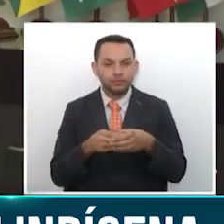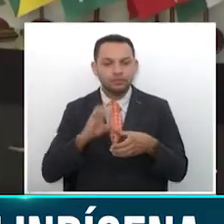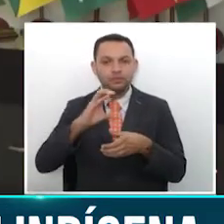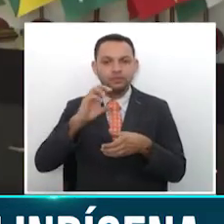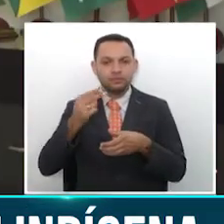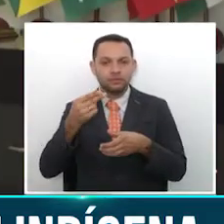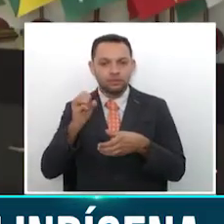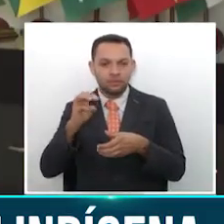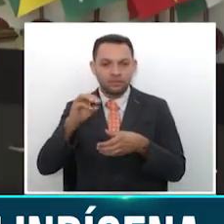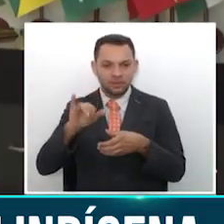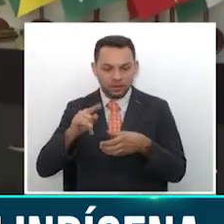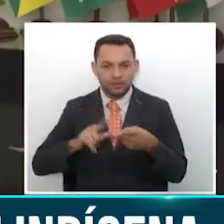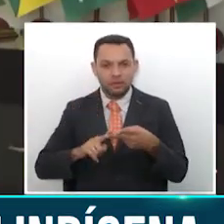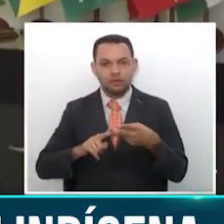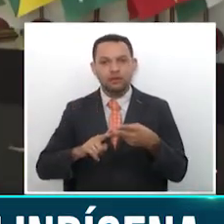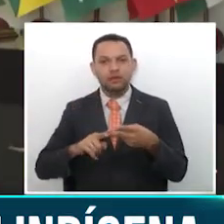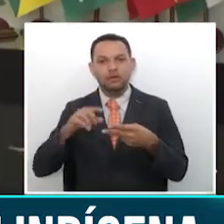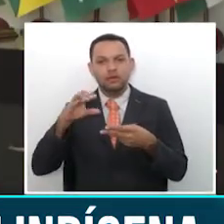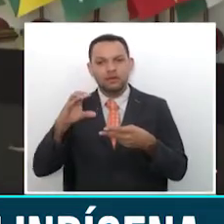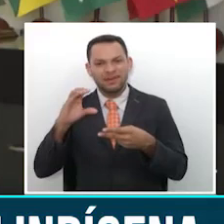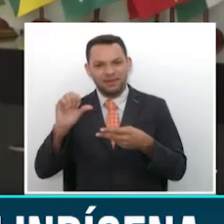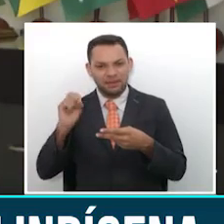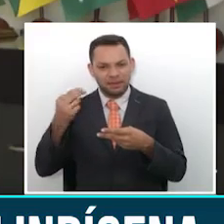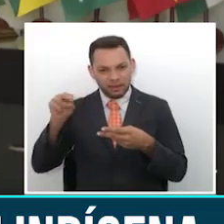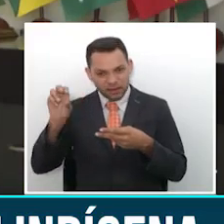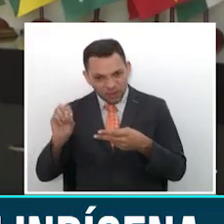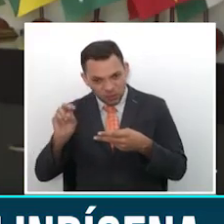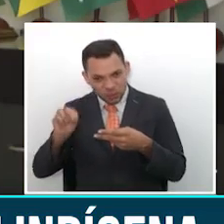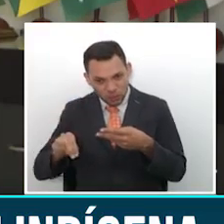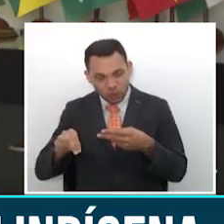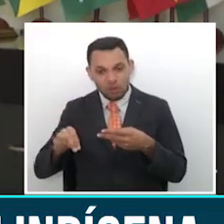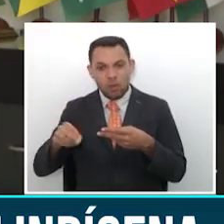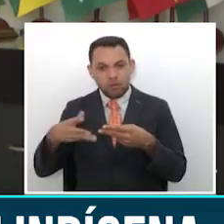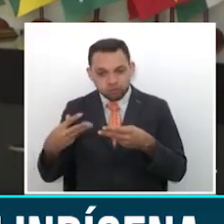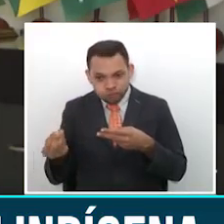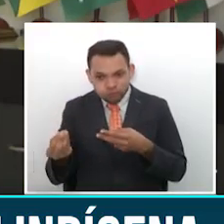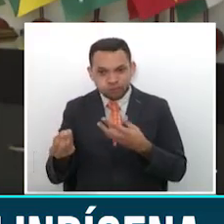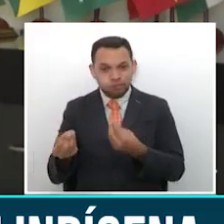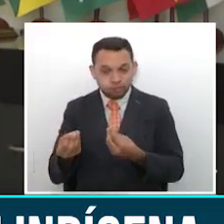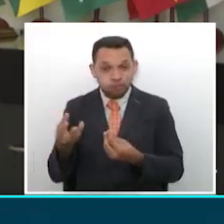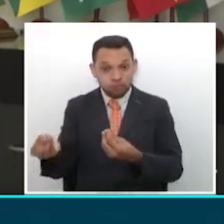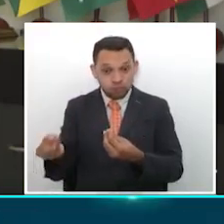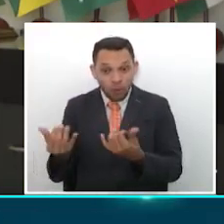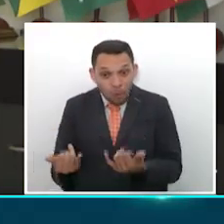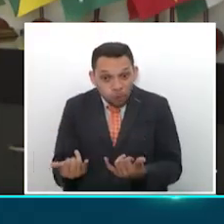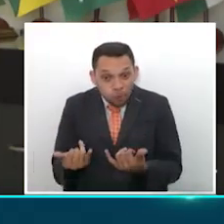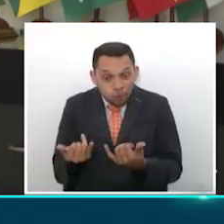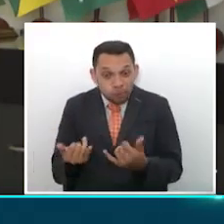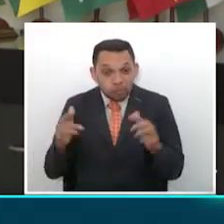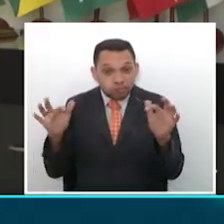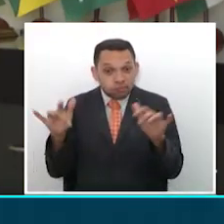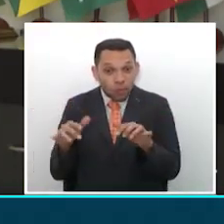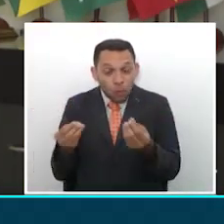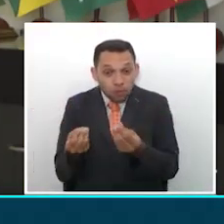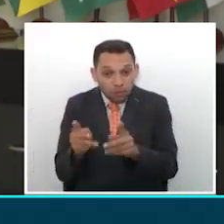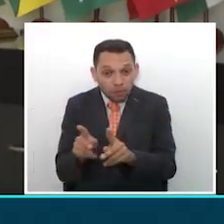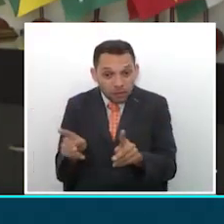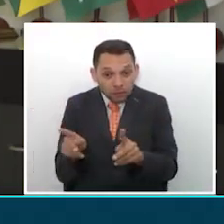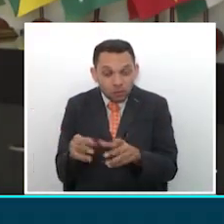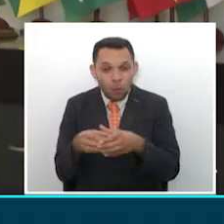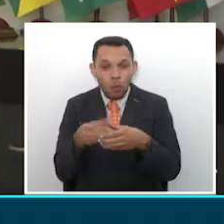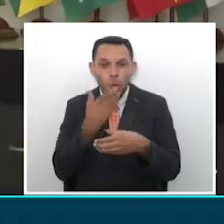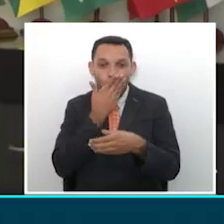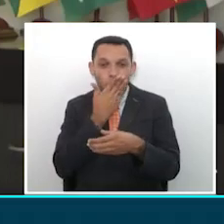Purembara, El Cañón, todo ese sector que hoy está habitado por una cantidad de indígenas